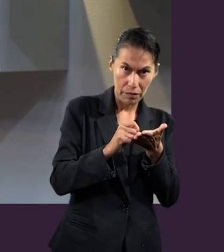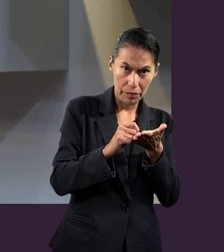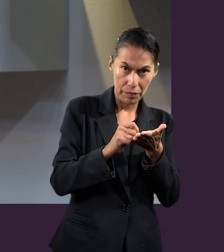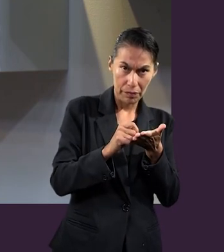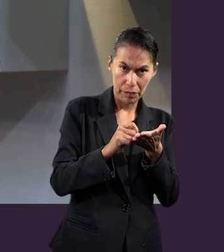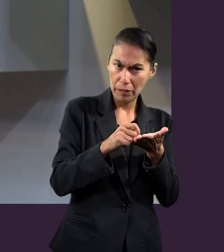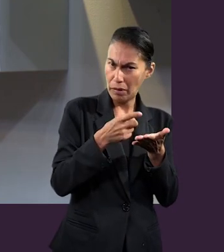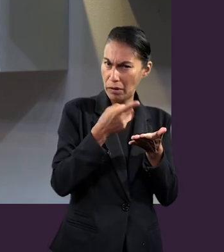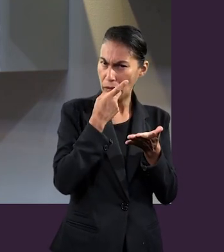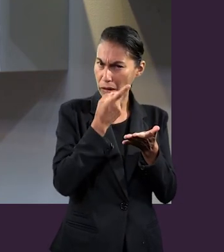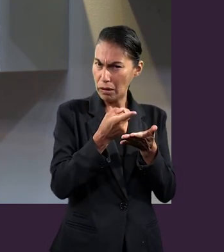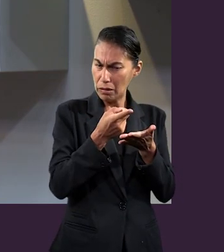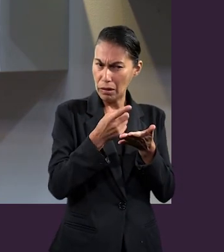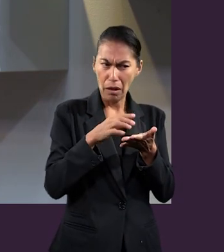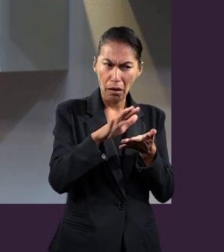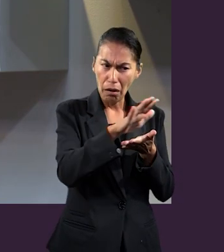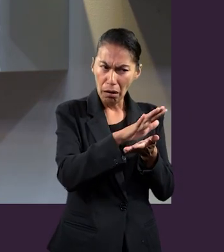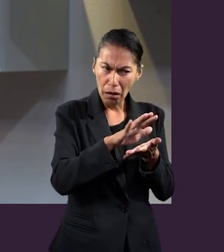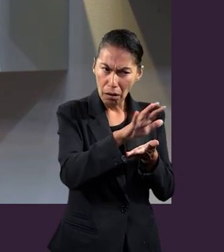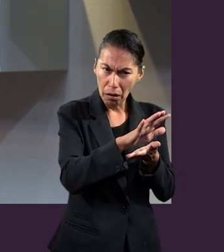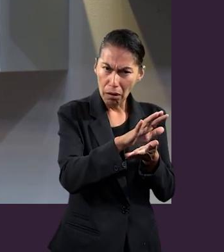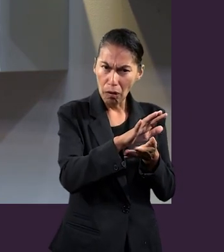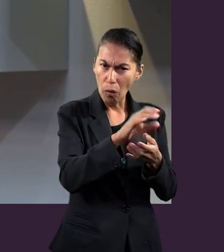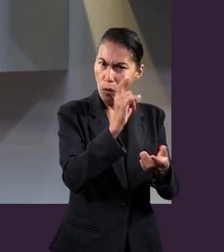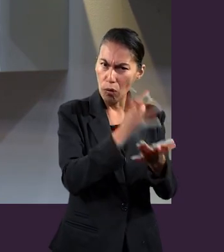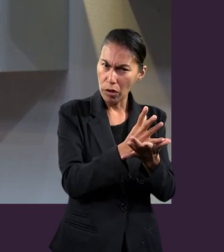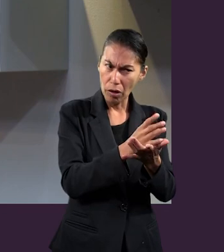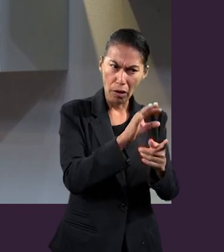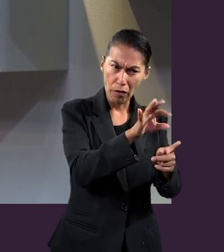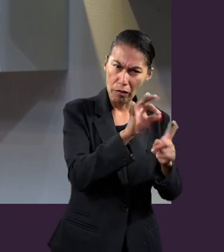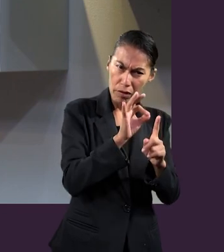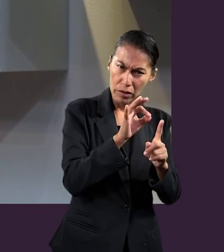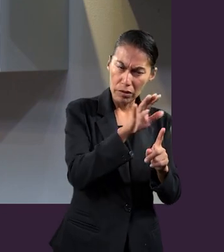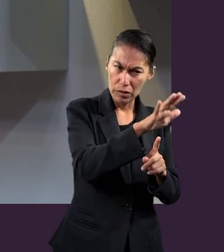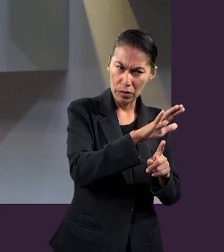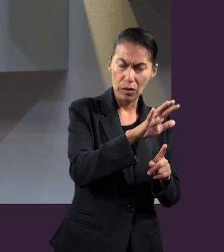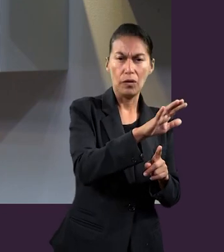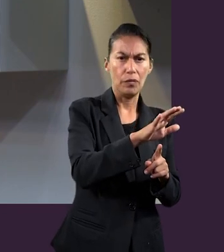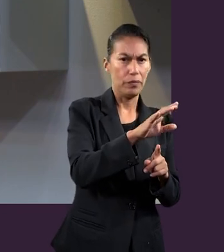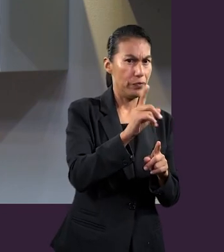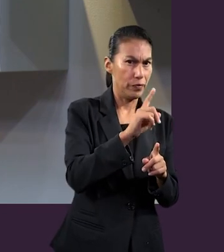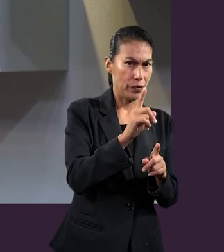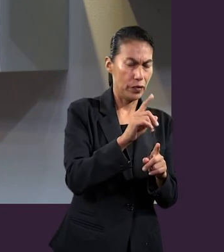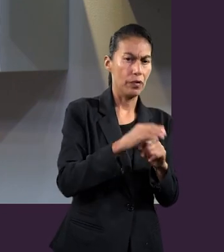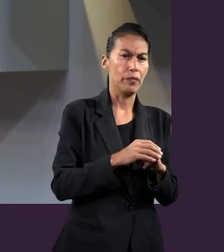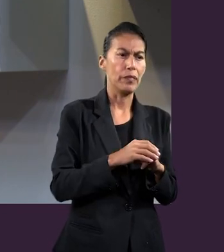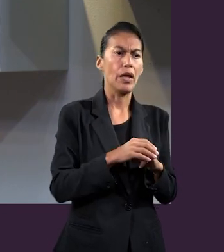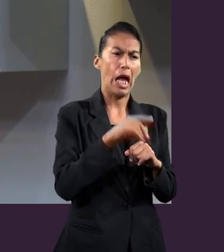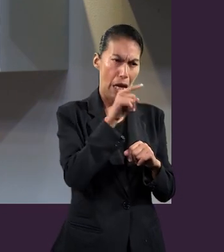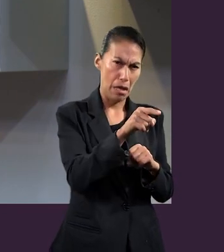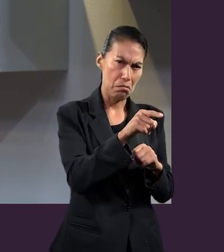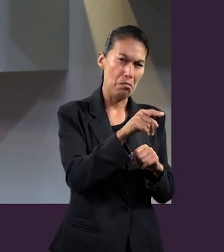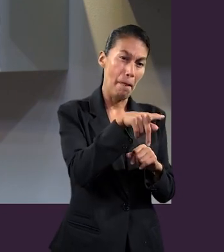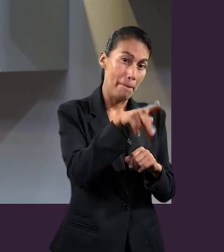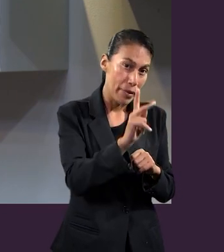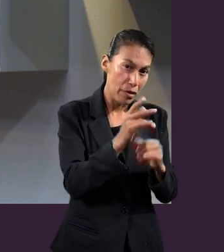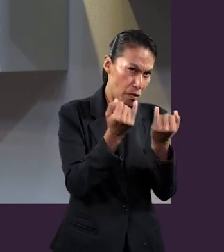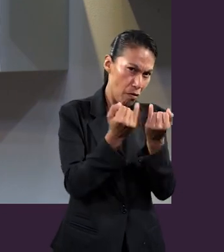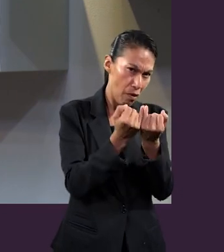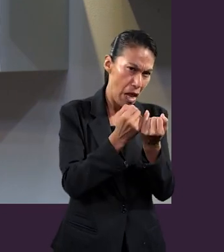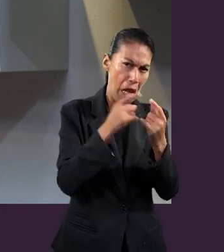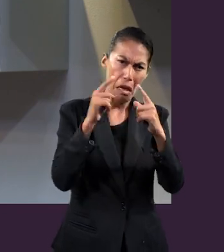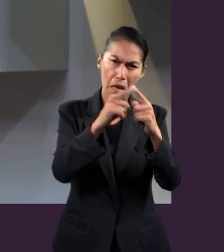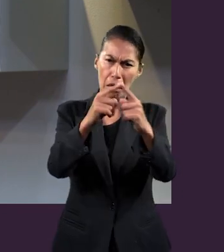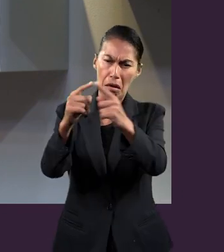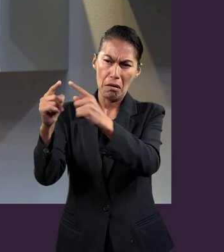no con un interés local en sí de Éfeso, sino escribe como para todas las iglesias. De hecho, hay un